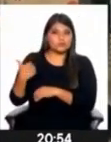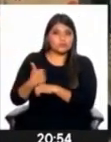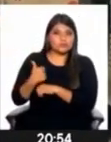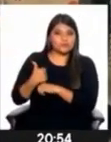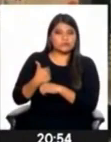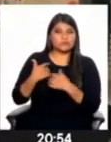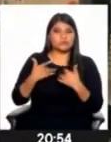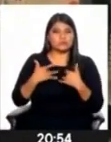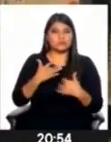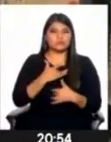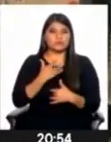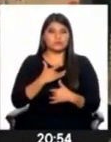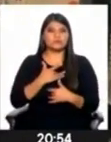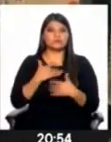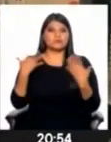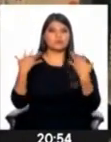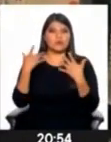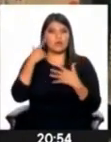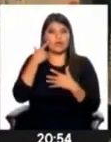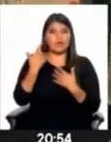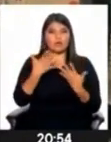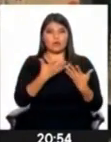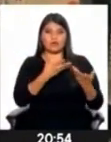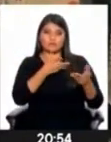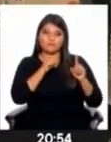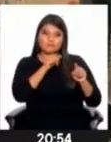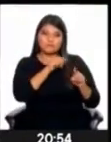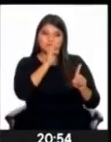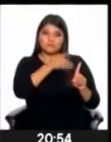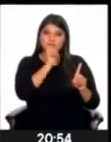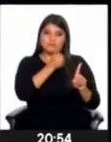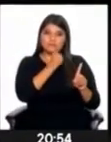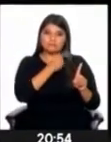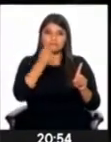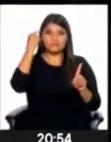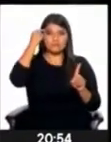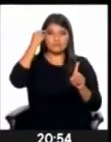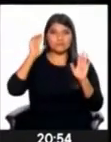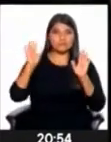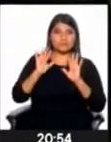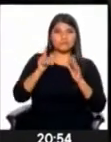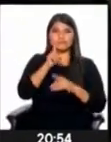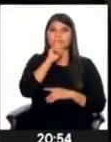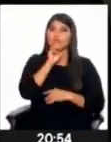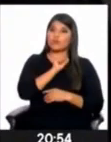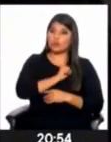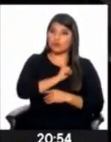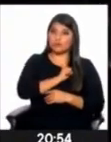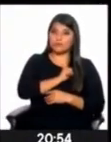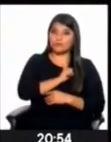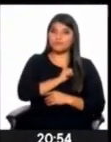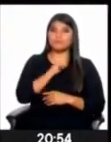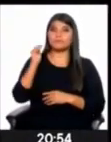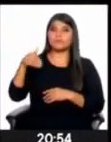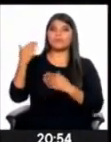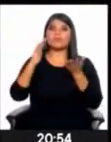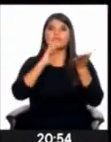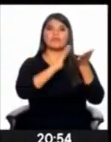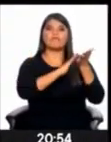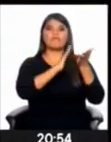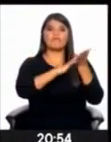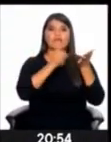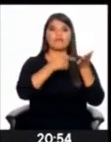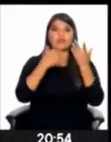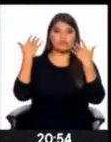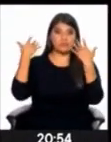hombre, generalmente ha hecho una manipulación poderosa en la mente del niño. La Defensoría del Pueblo advirtió que cuando ya se registra